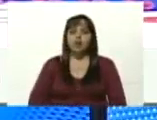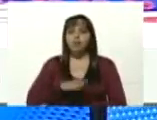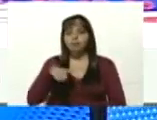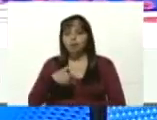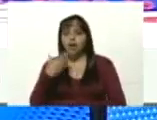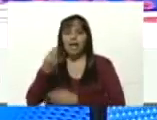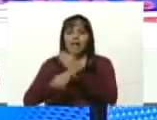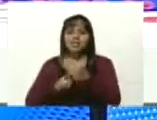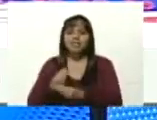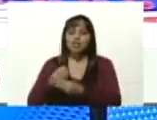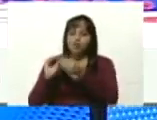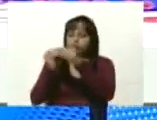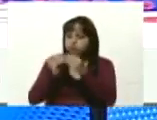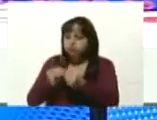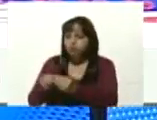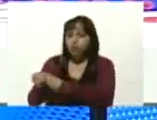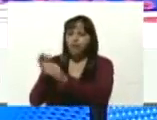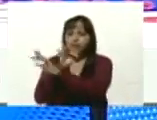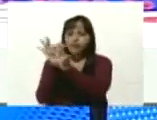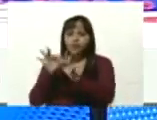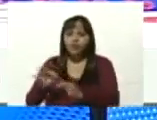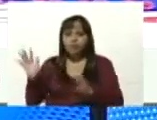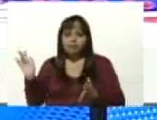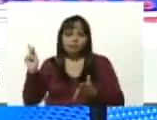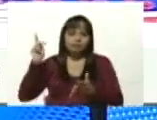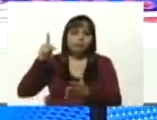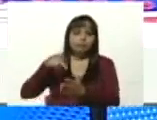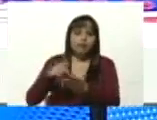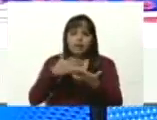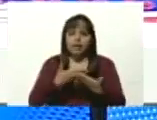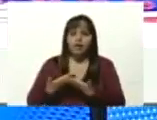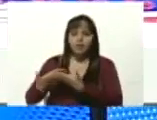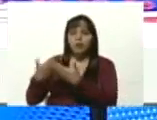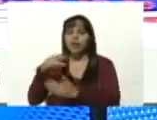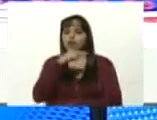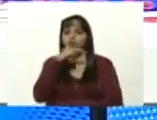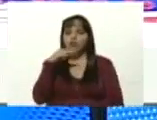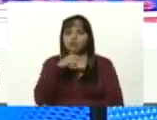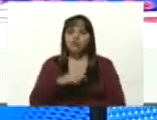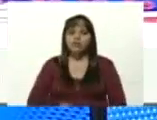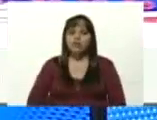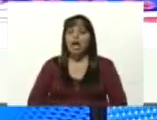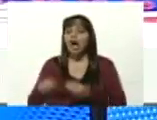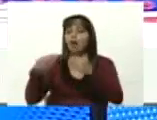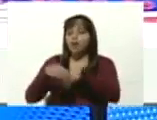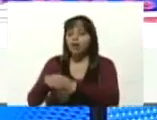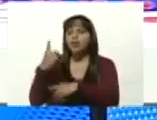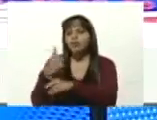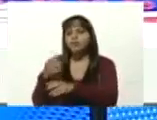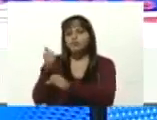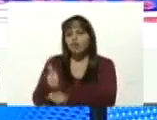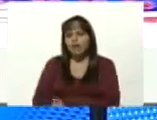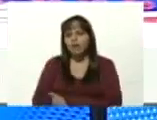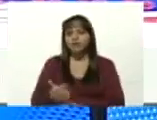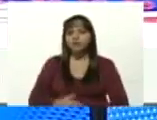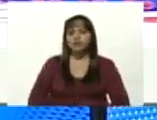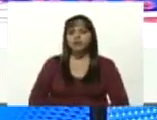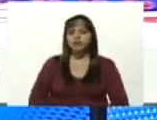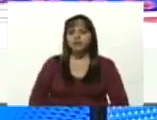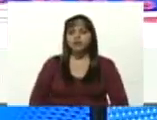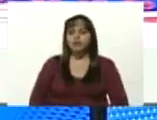creando las condiciones del regreso en octubre en fecha por convenir a clases